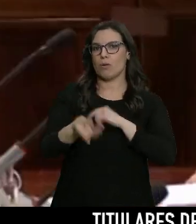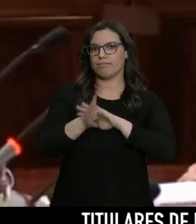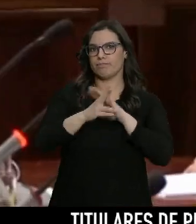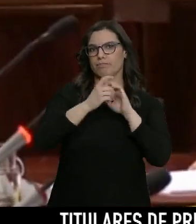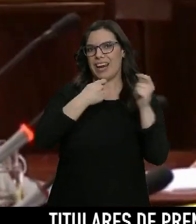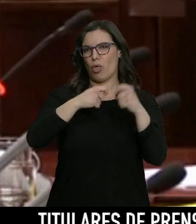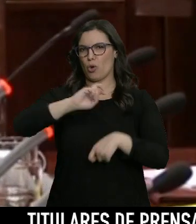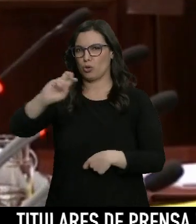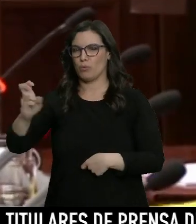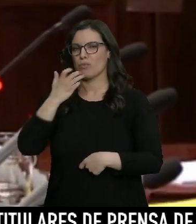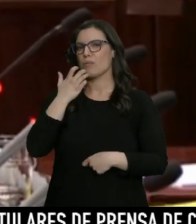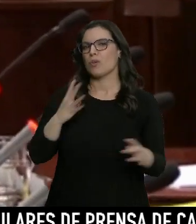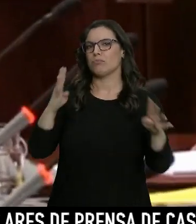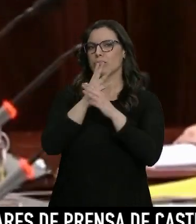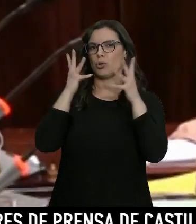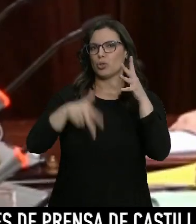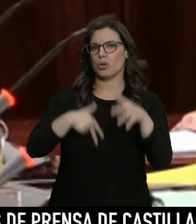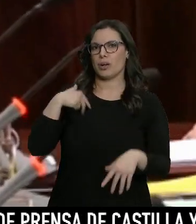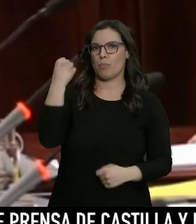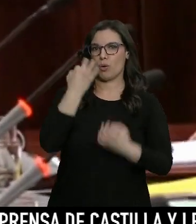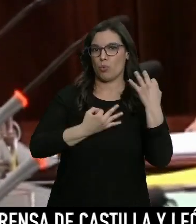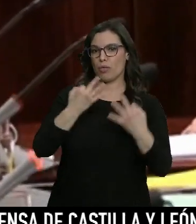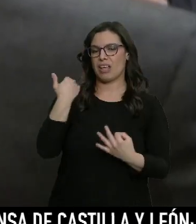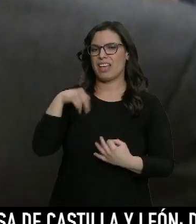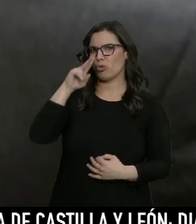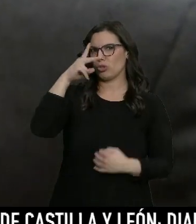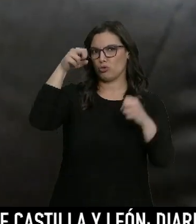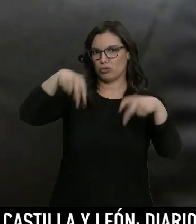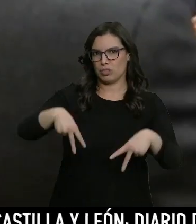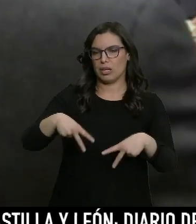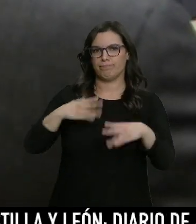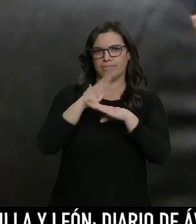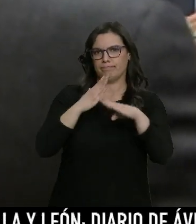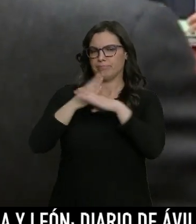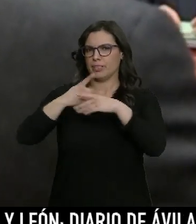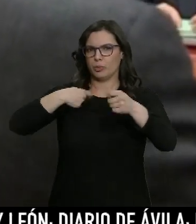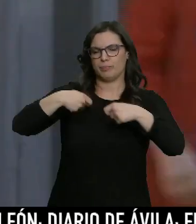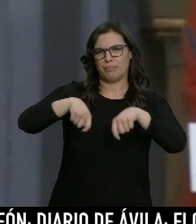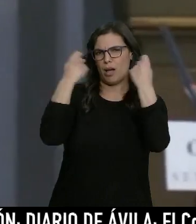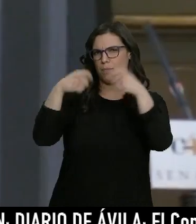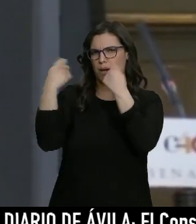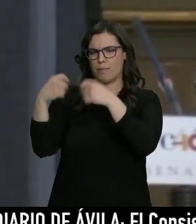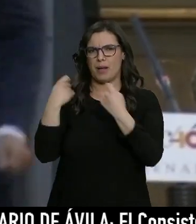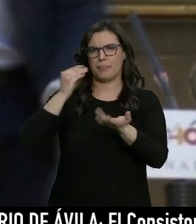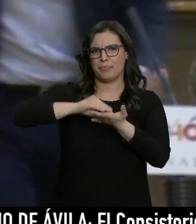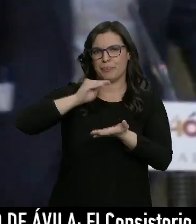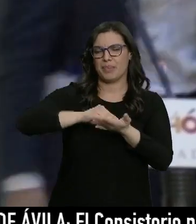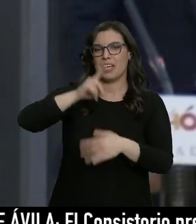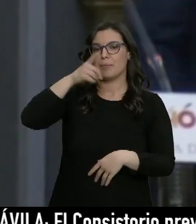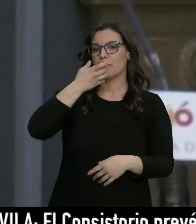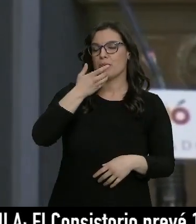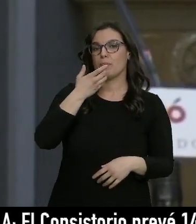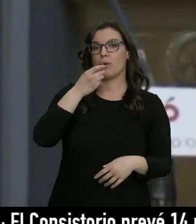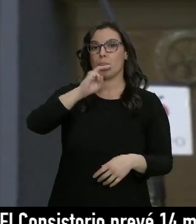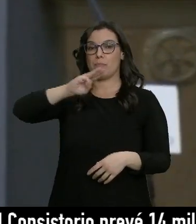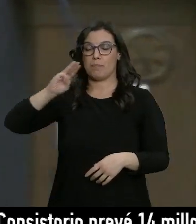renovación del Consejo General del Poder Judicial. Esta lleva atascada más de dos años con varias rupturas de las conversaciones, como por la filtración de un mensaje